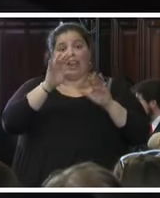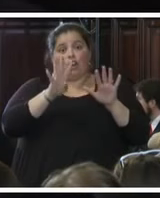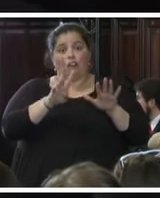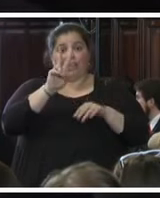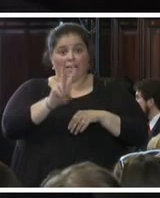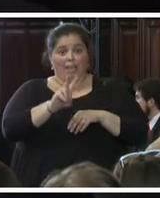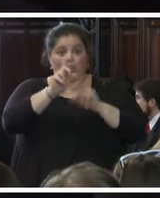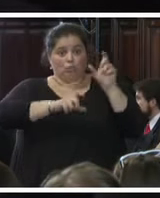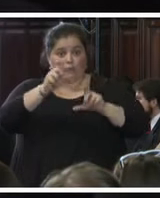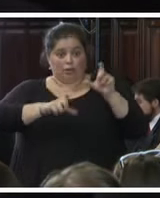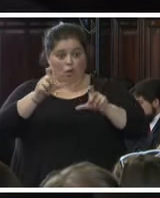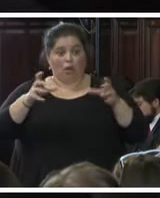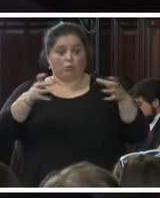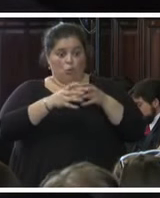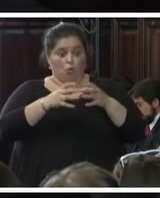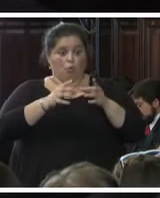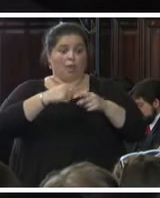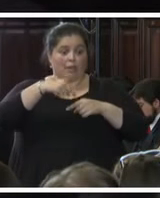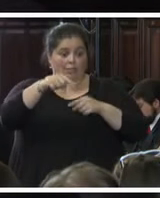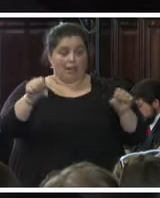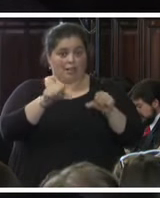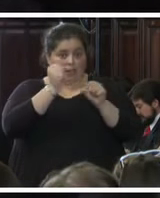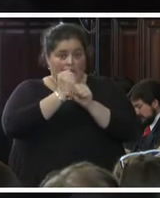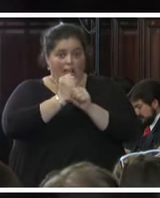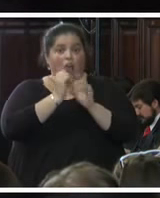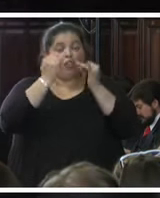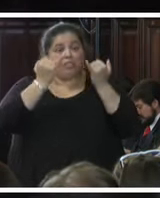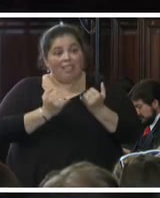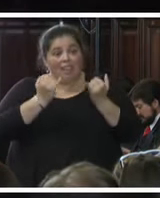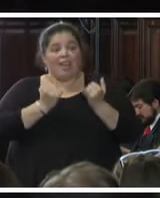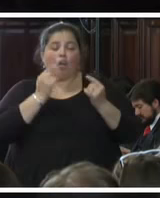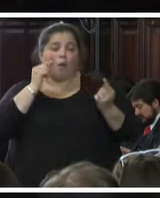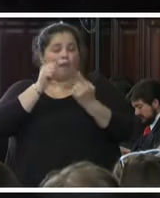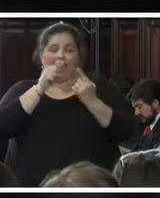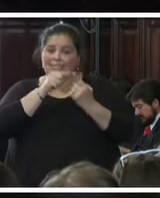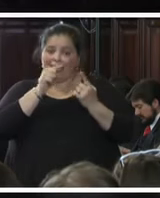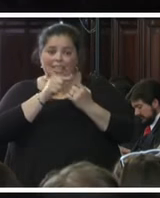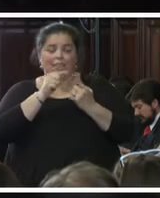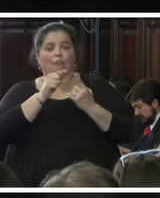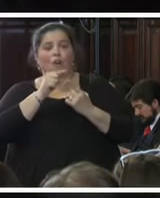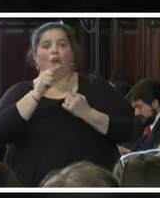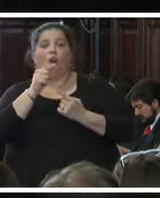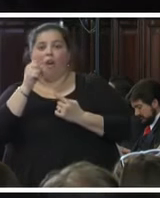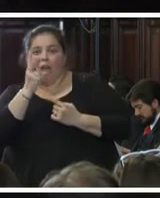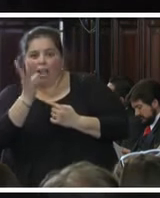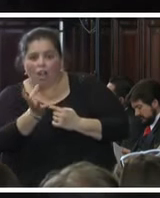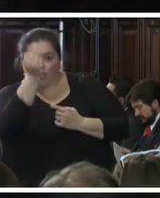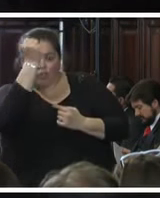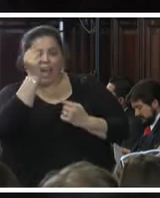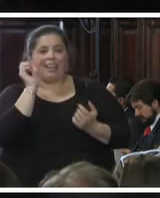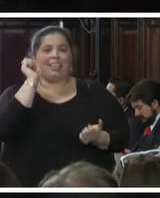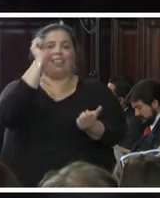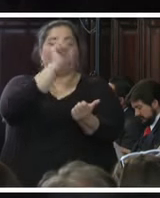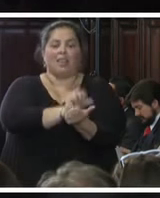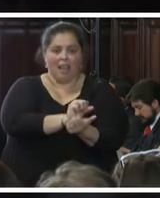tiene esto como prioridad, ubicar y detener a quienes se les ha fincado previamente